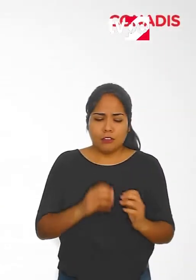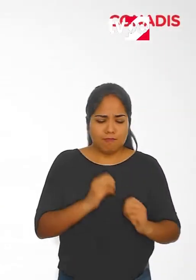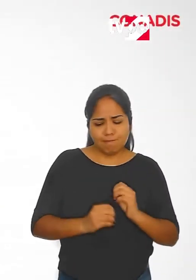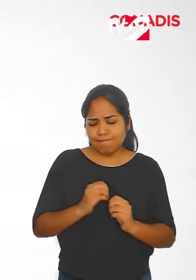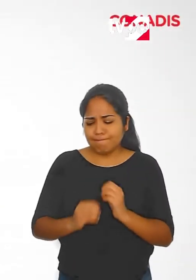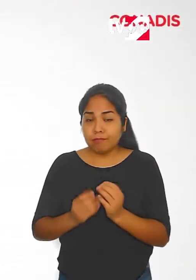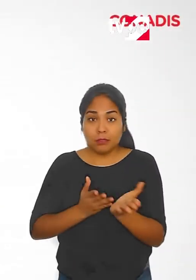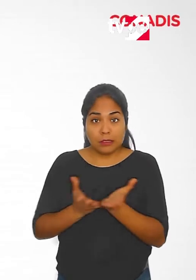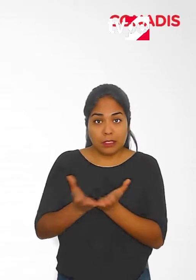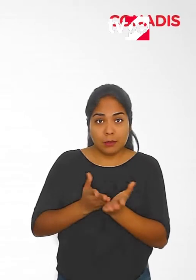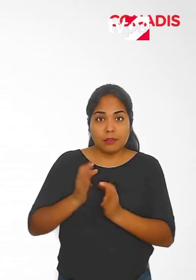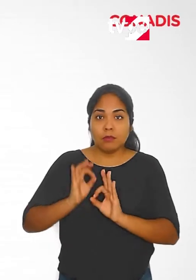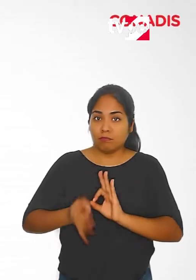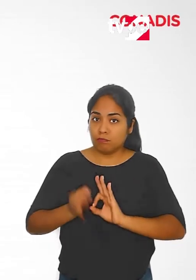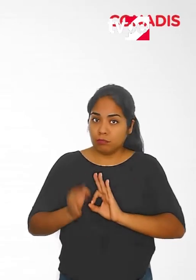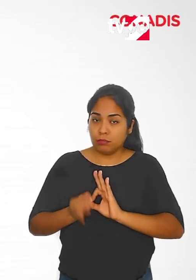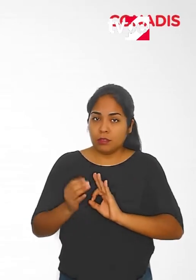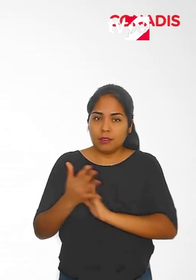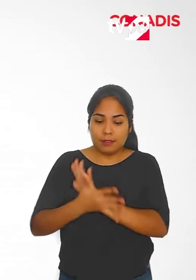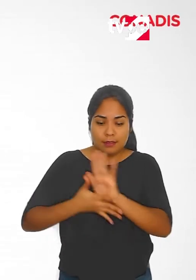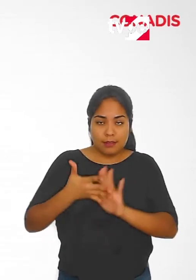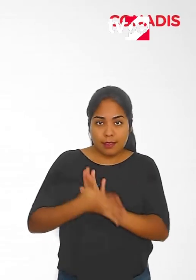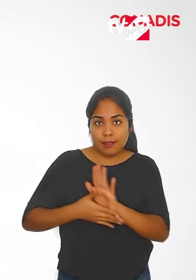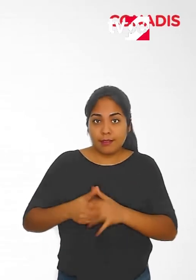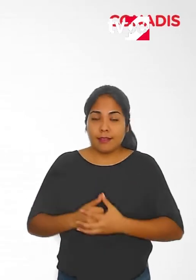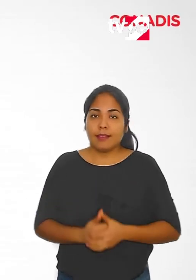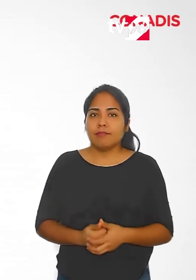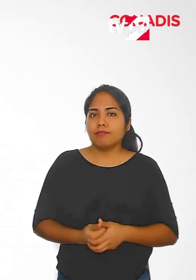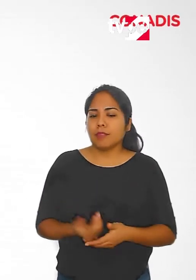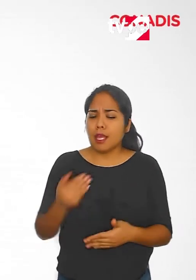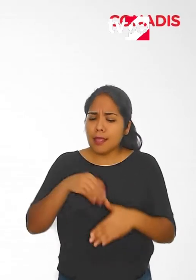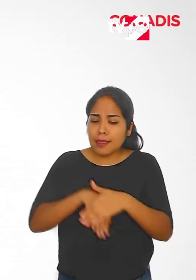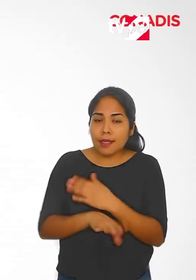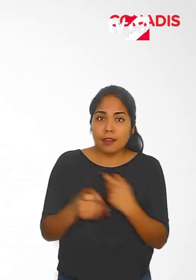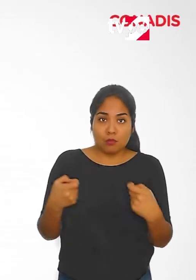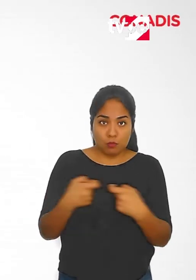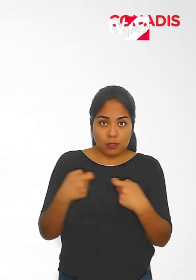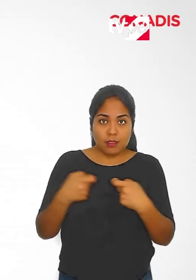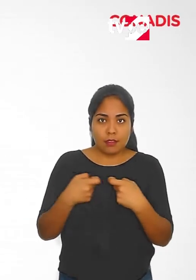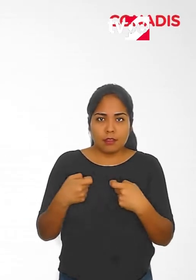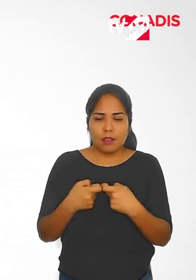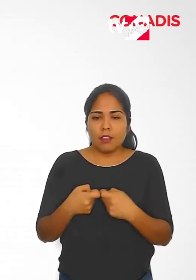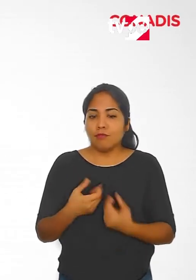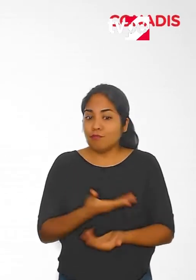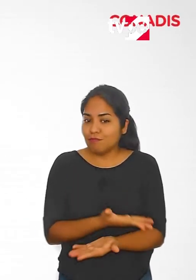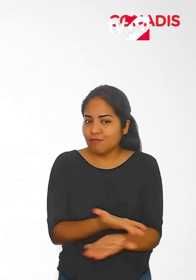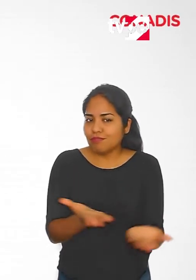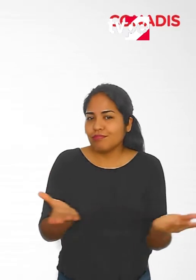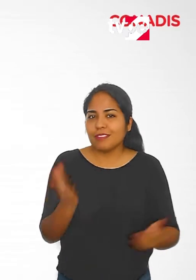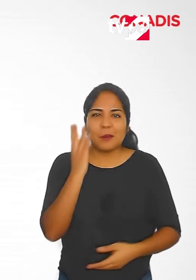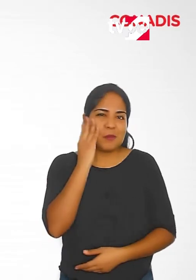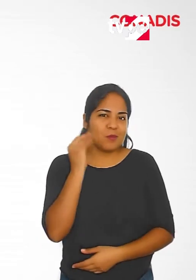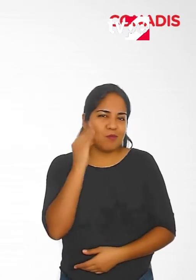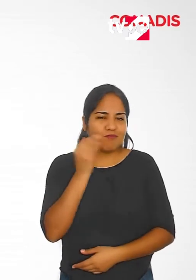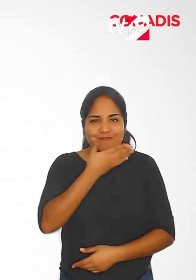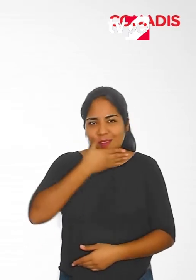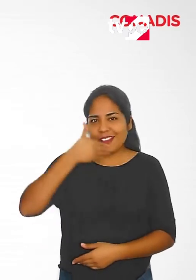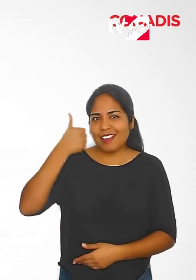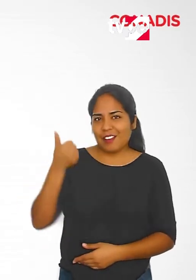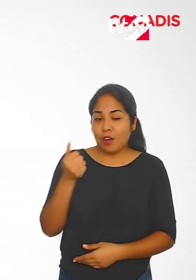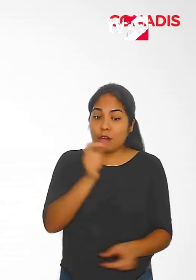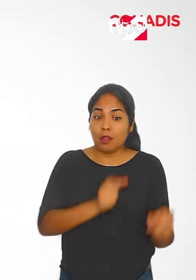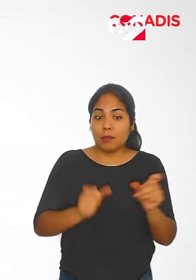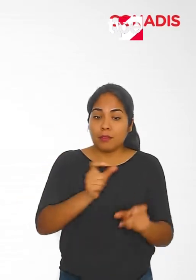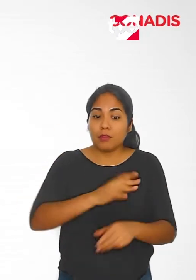Conadis renueva su servicio de intérprete de lengua de señas a través de la plataforma virtual para mejorar la experiencia de la